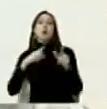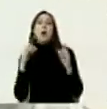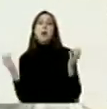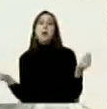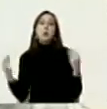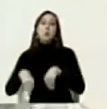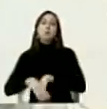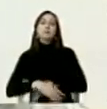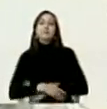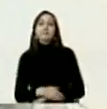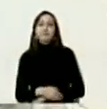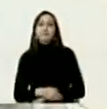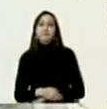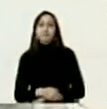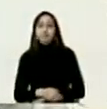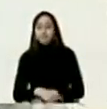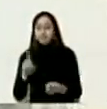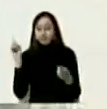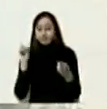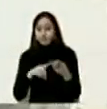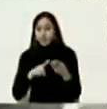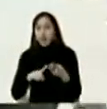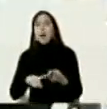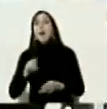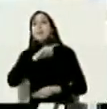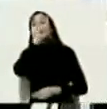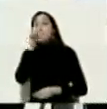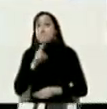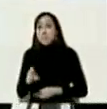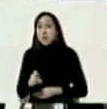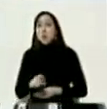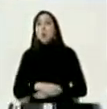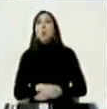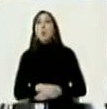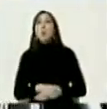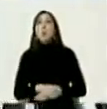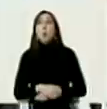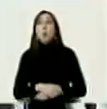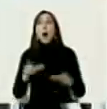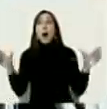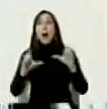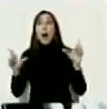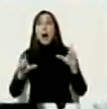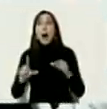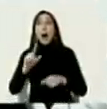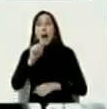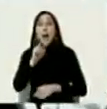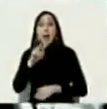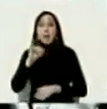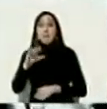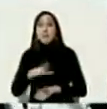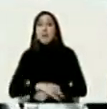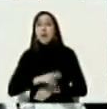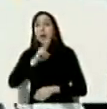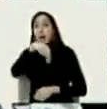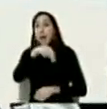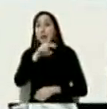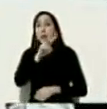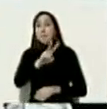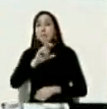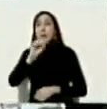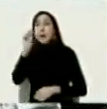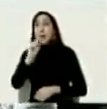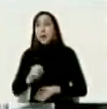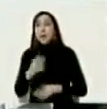la segunda pregunta pregrabada por el canal de TV por suscripción MSNBC de los Estados